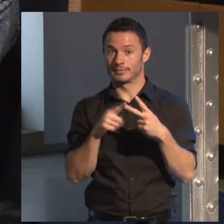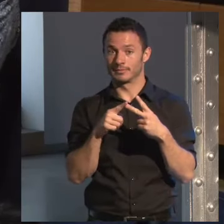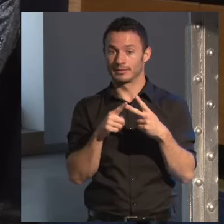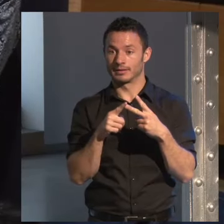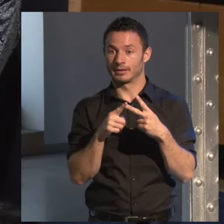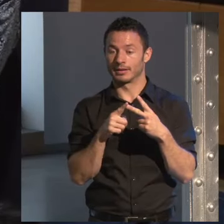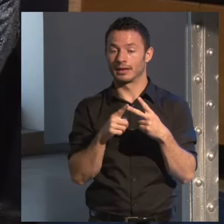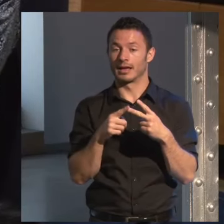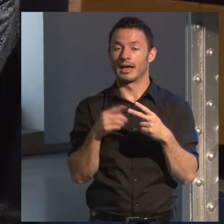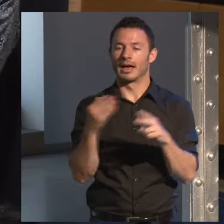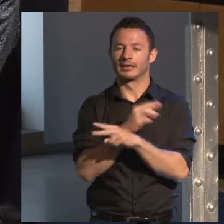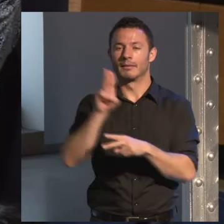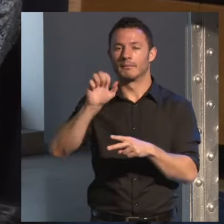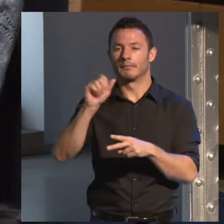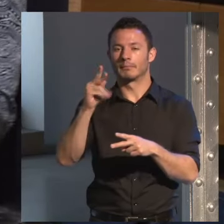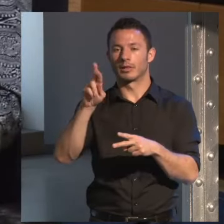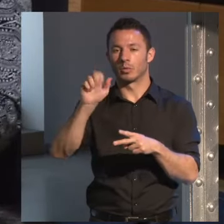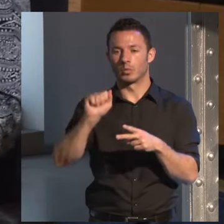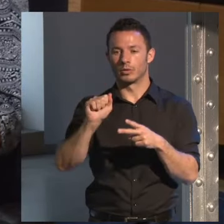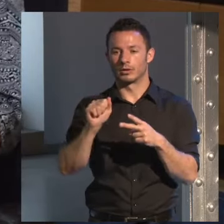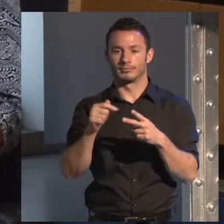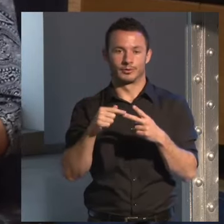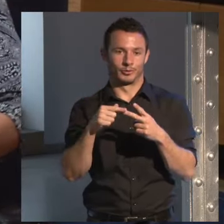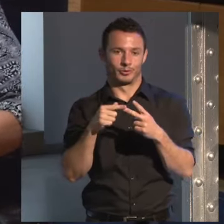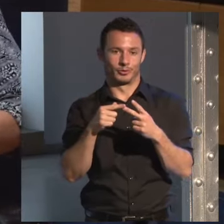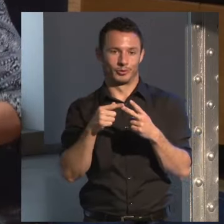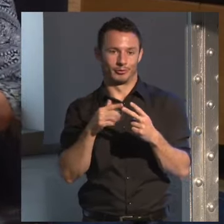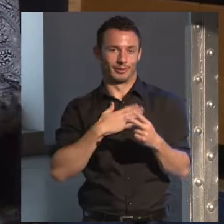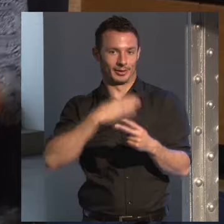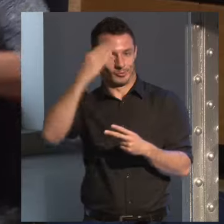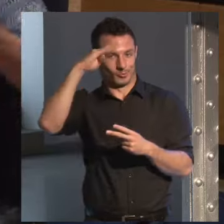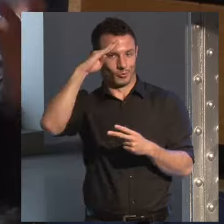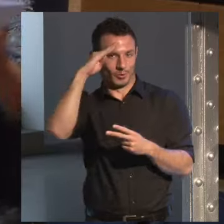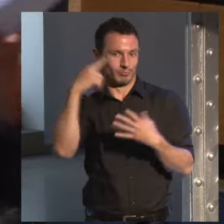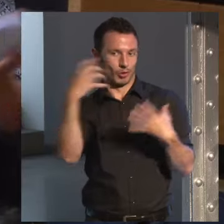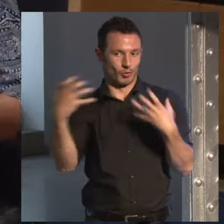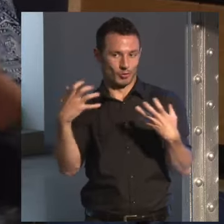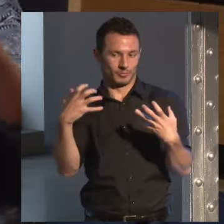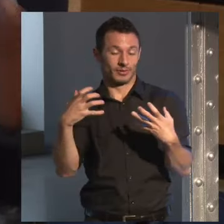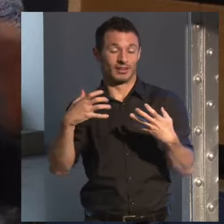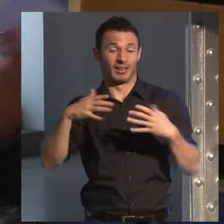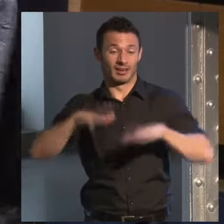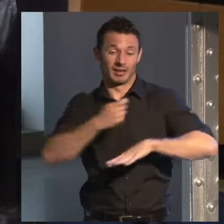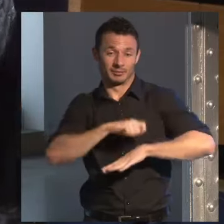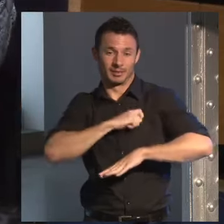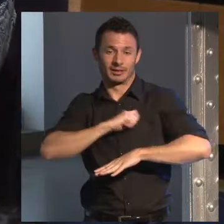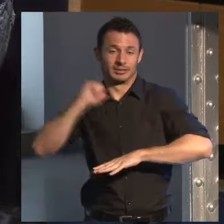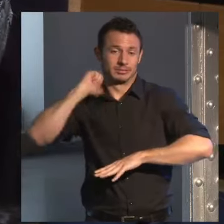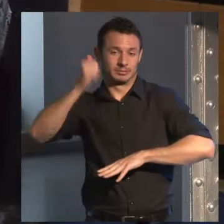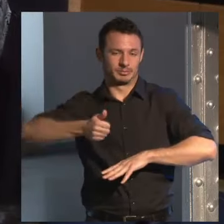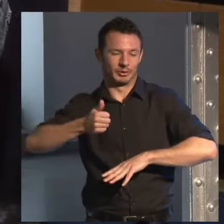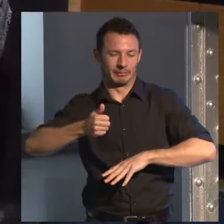Padura se refería es evidente que soy cubana ¿no? aunque llevo muchos años aquí pues se me notará